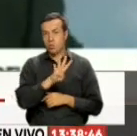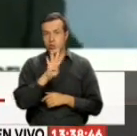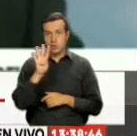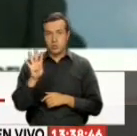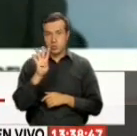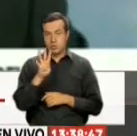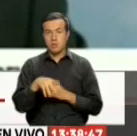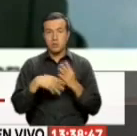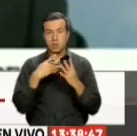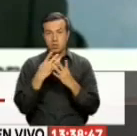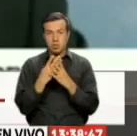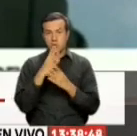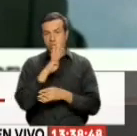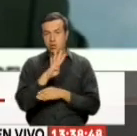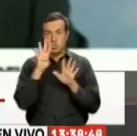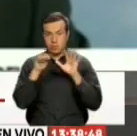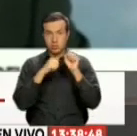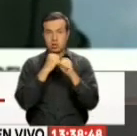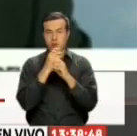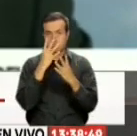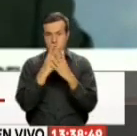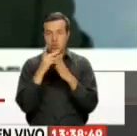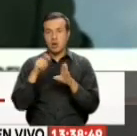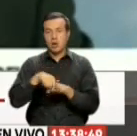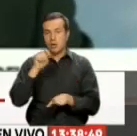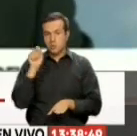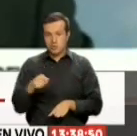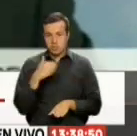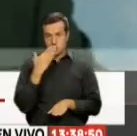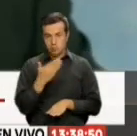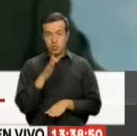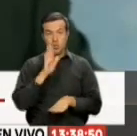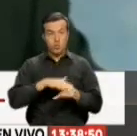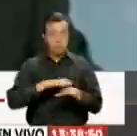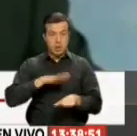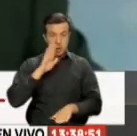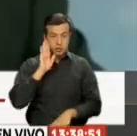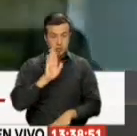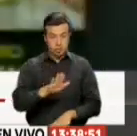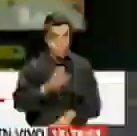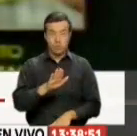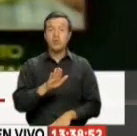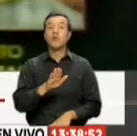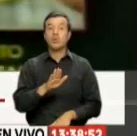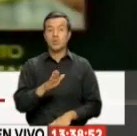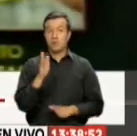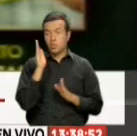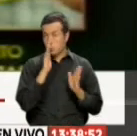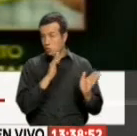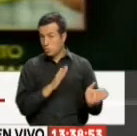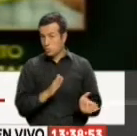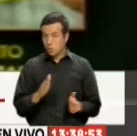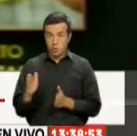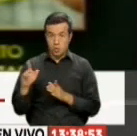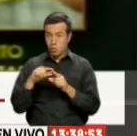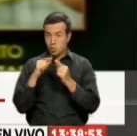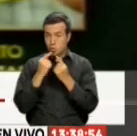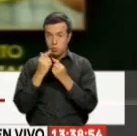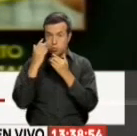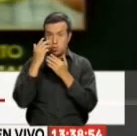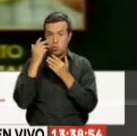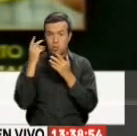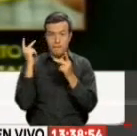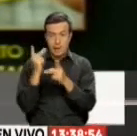De 49 años De edad Abogado Quien es responsable Directo De la organización De estos grupos